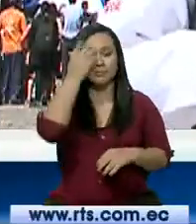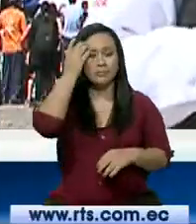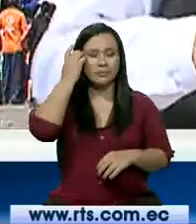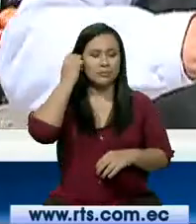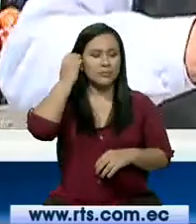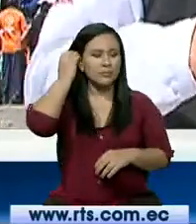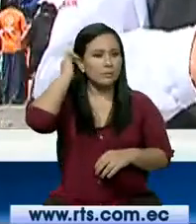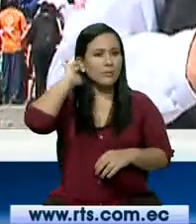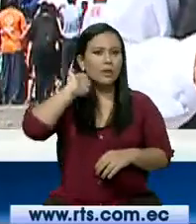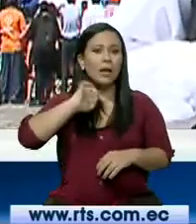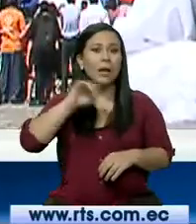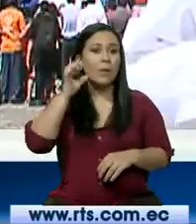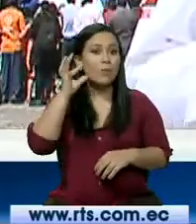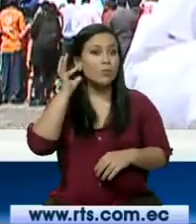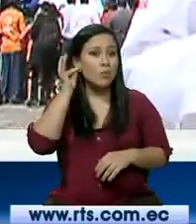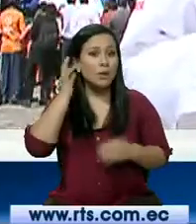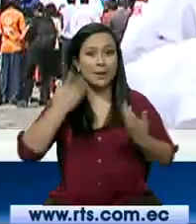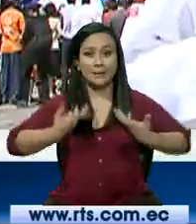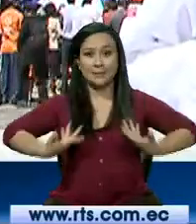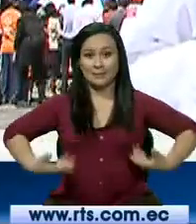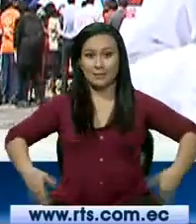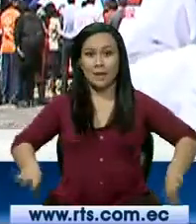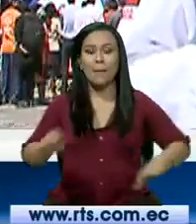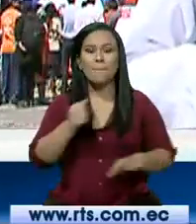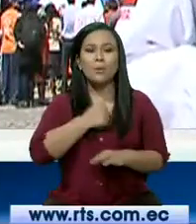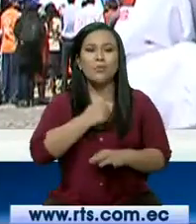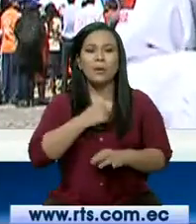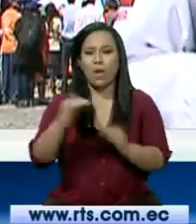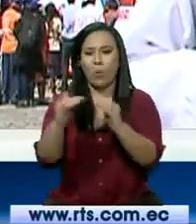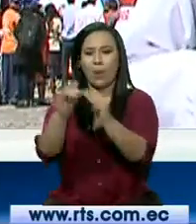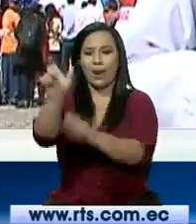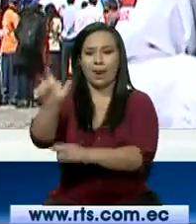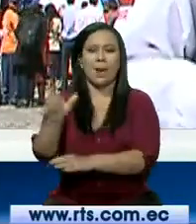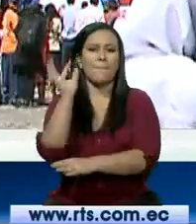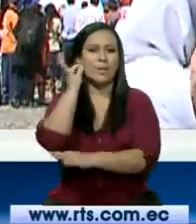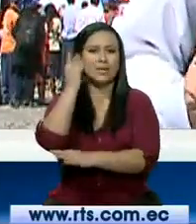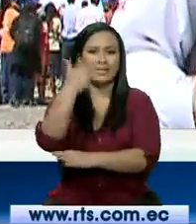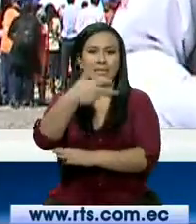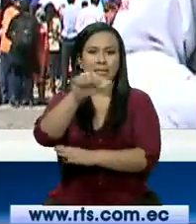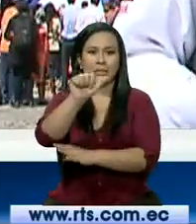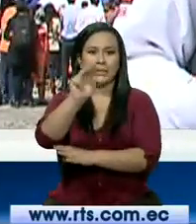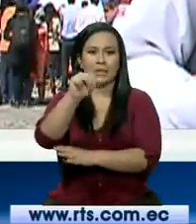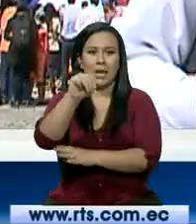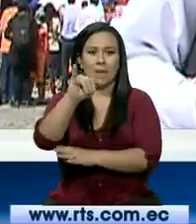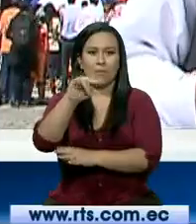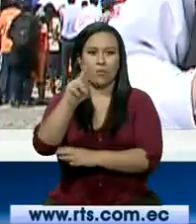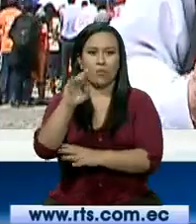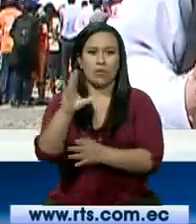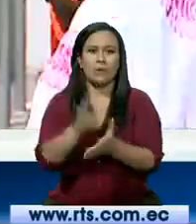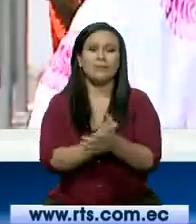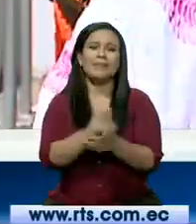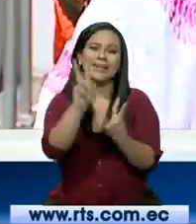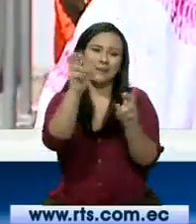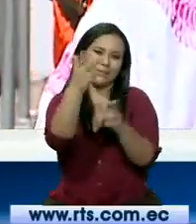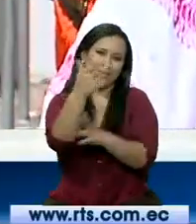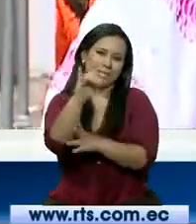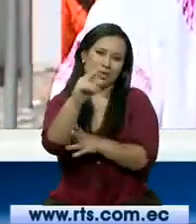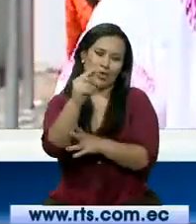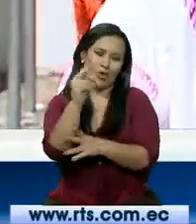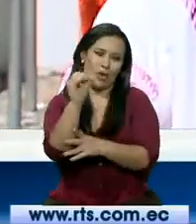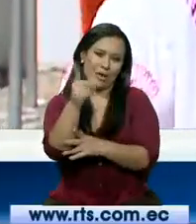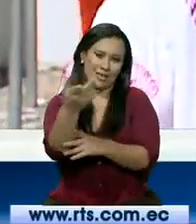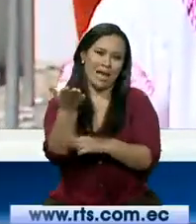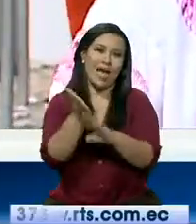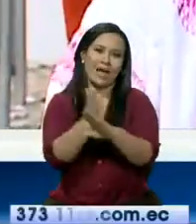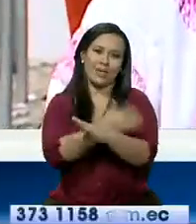adoptaron la vestimenta propia de la chinuca. Se les conoce chinucas desde tiempos